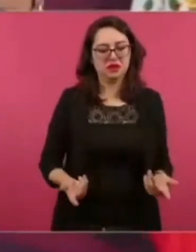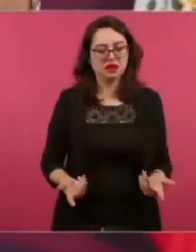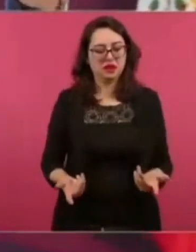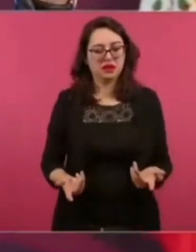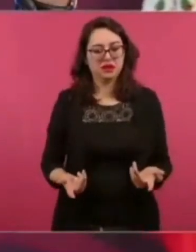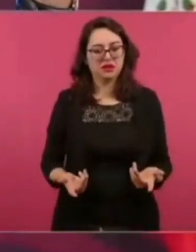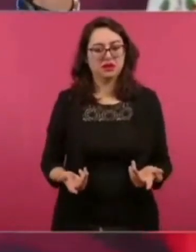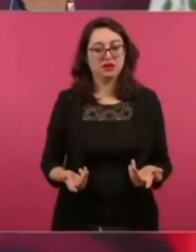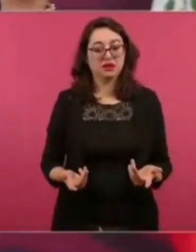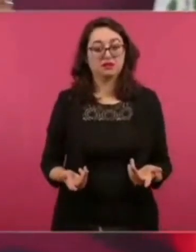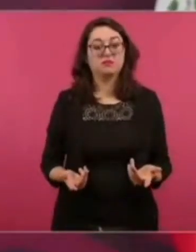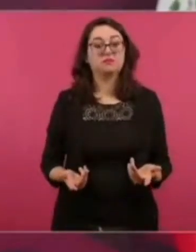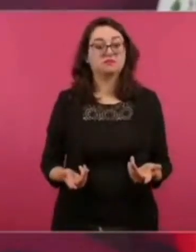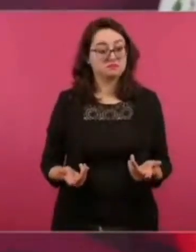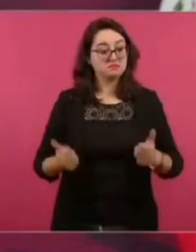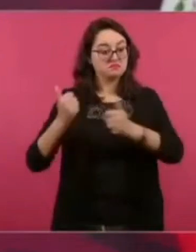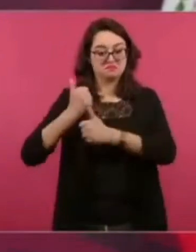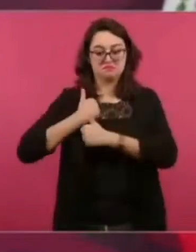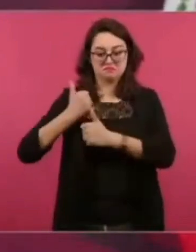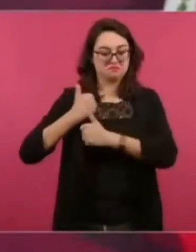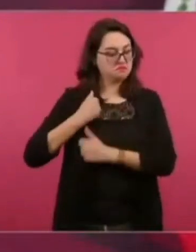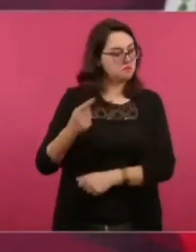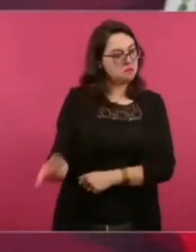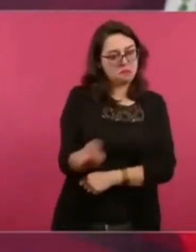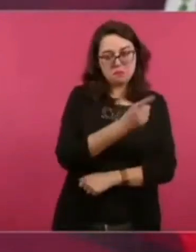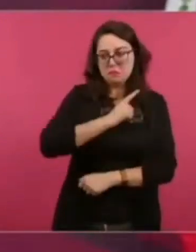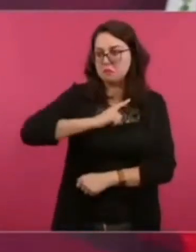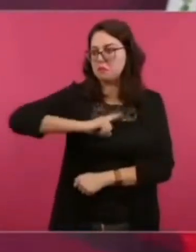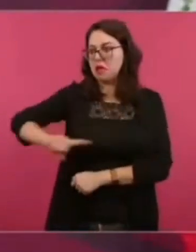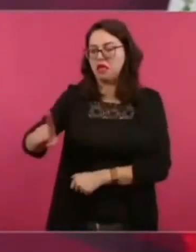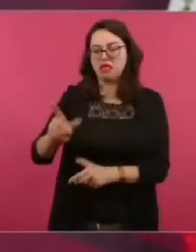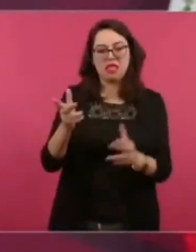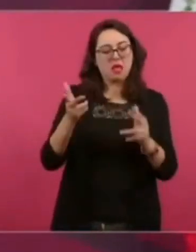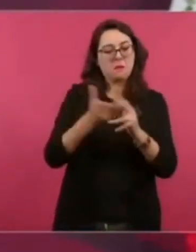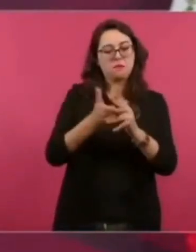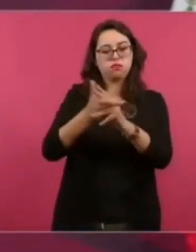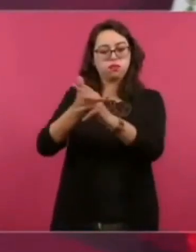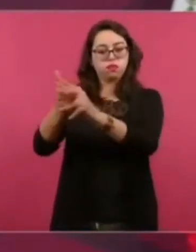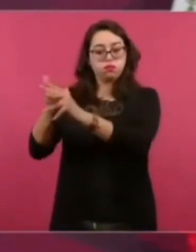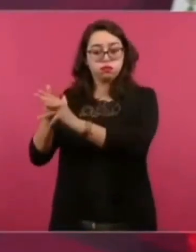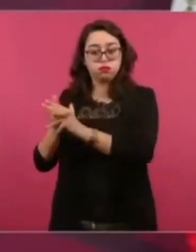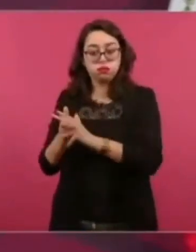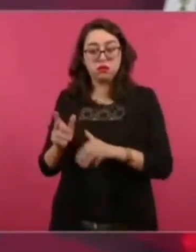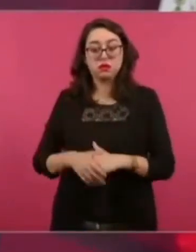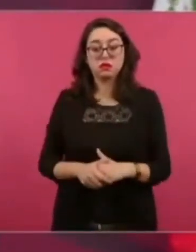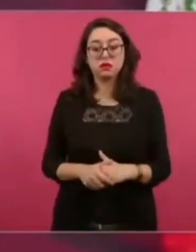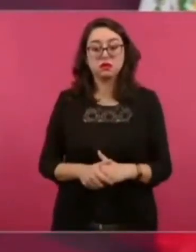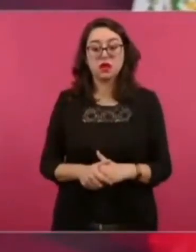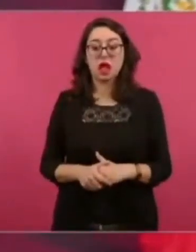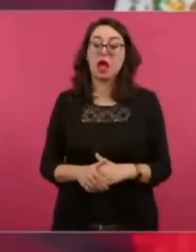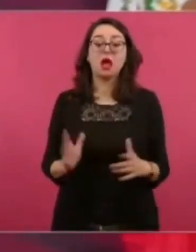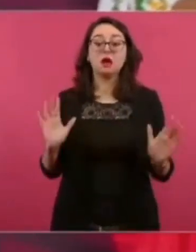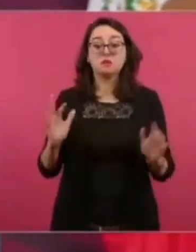y utilizó el ejército para reprimir. Ah, pero este historiador